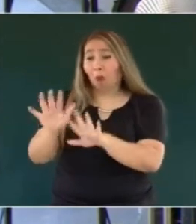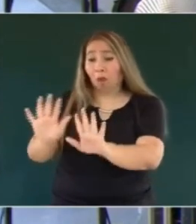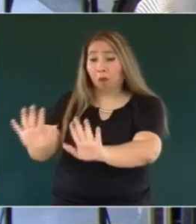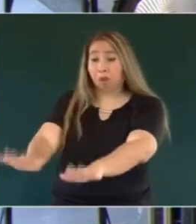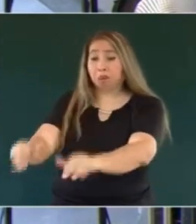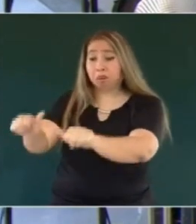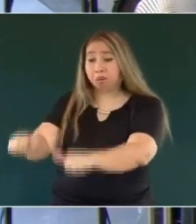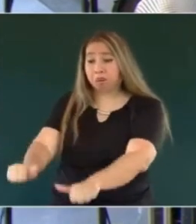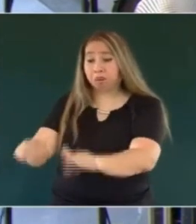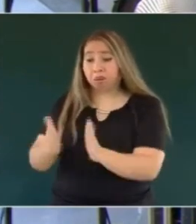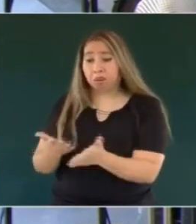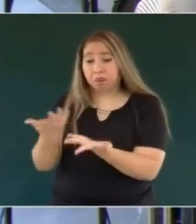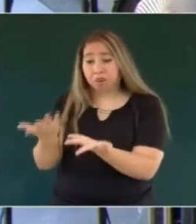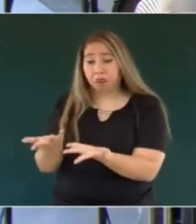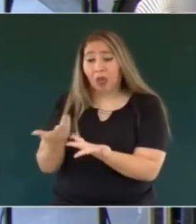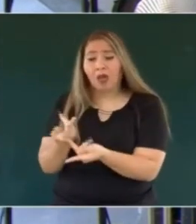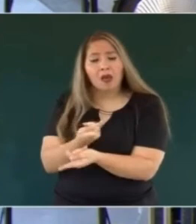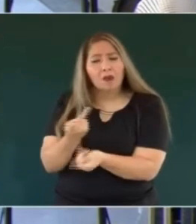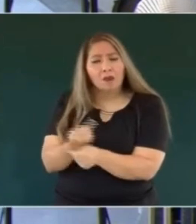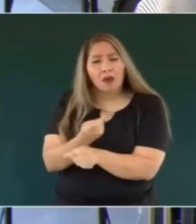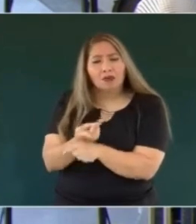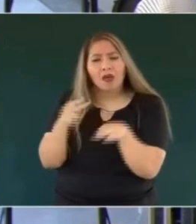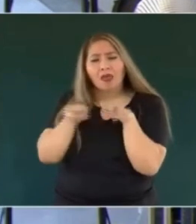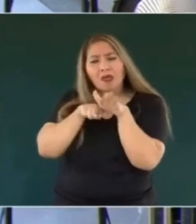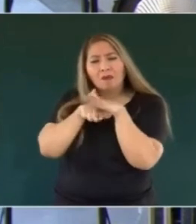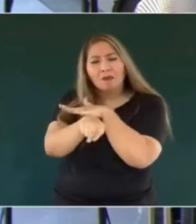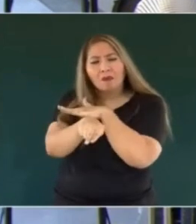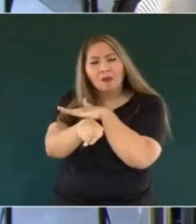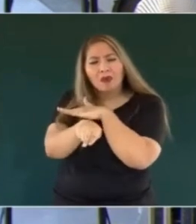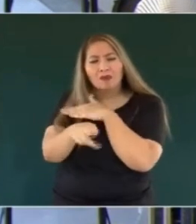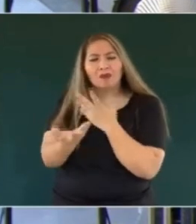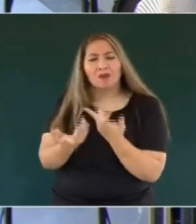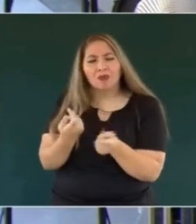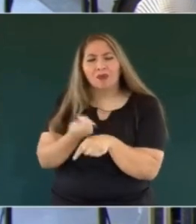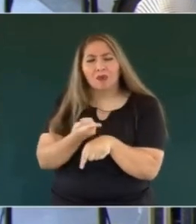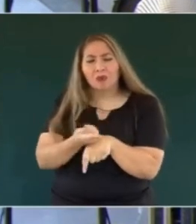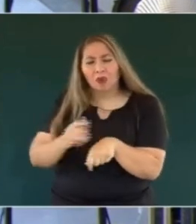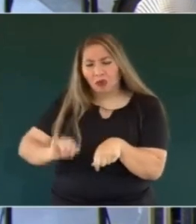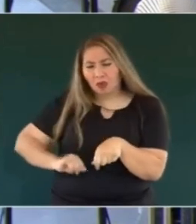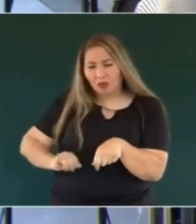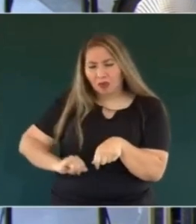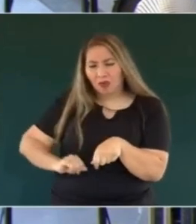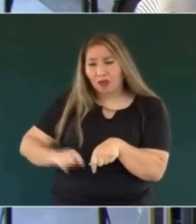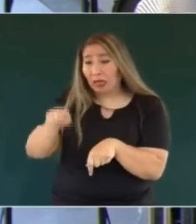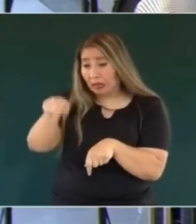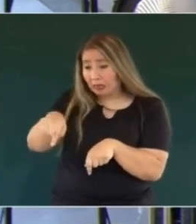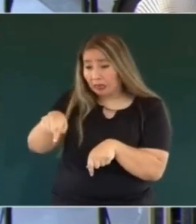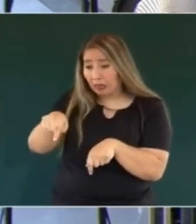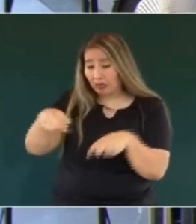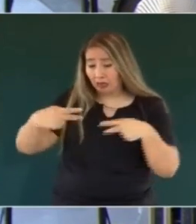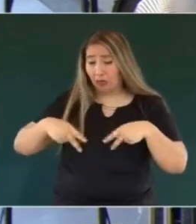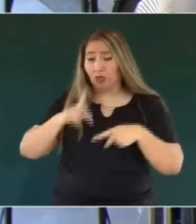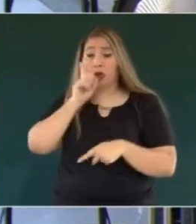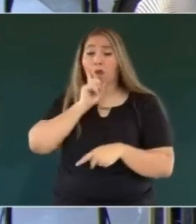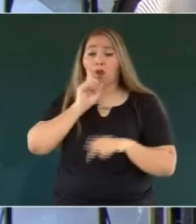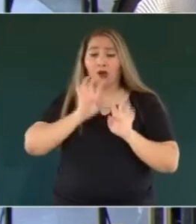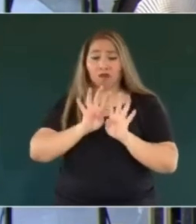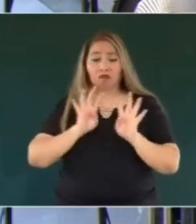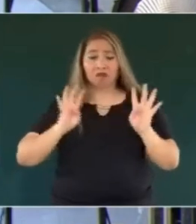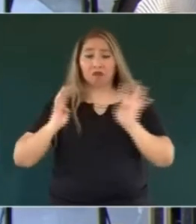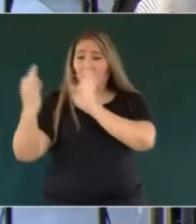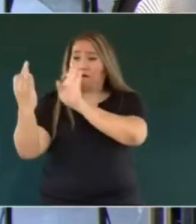en perjuicio de la economía de muchas familias por intereses de concesionarios. Esa gente que le pusieron adelante, señor presidente,